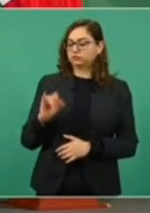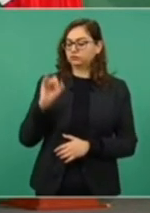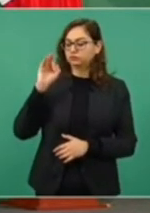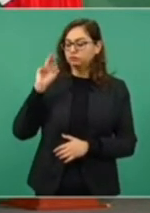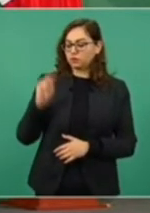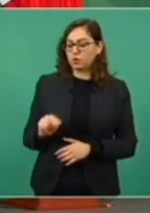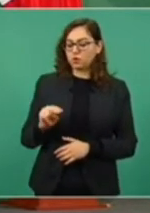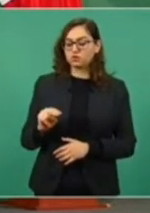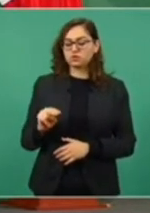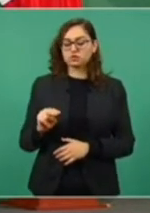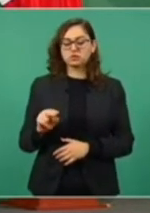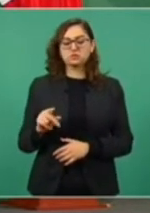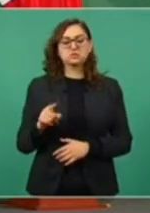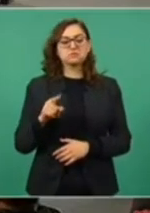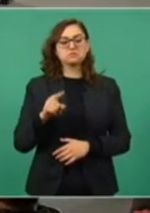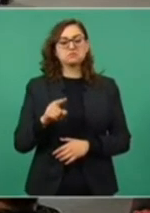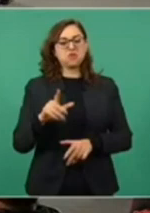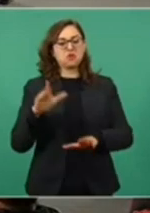de acuerdo, que blinda obras.